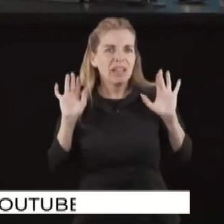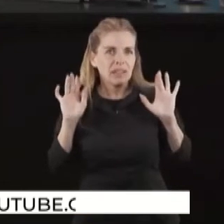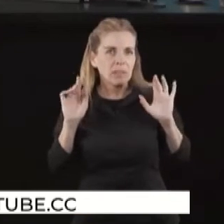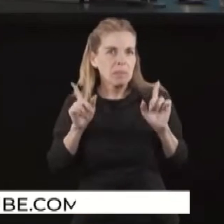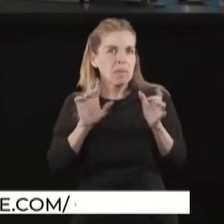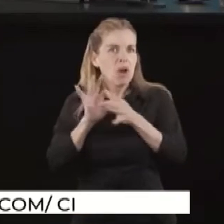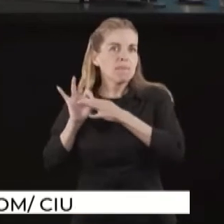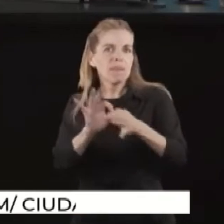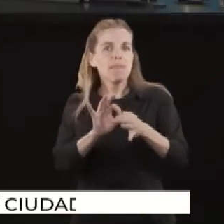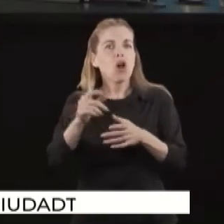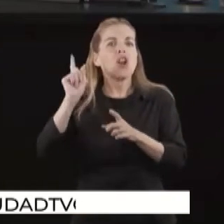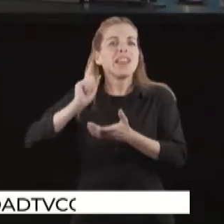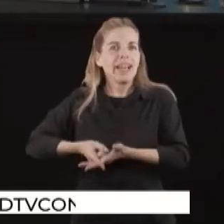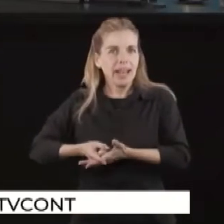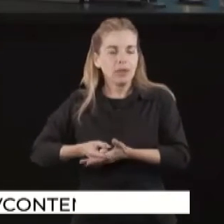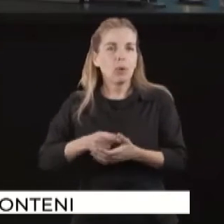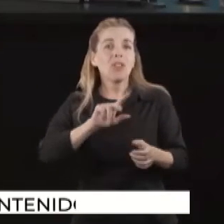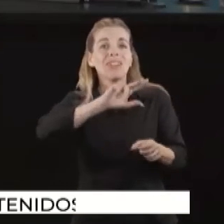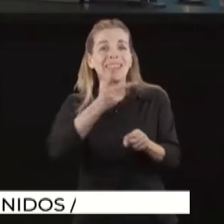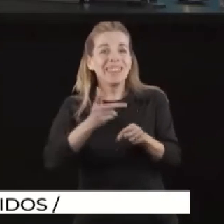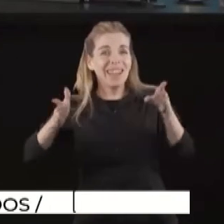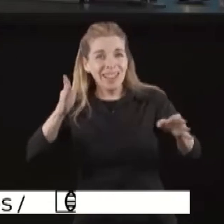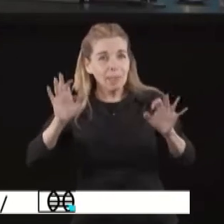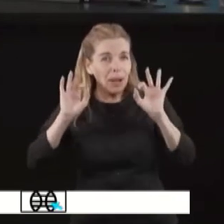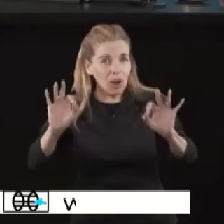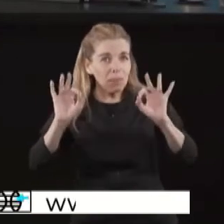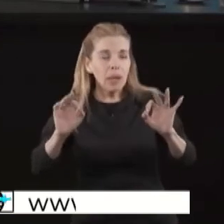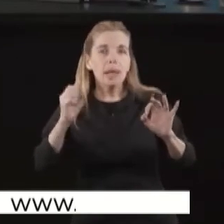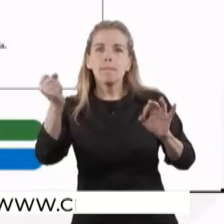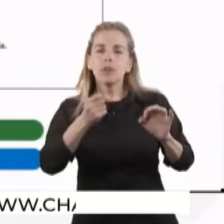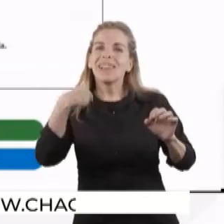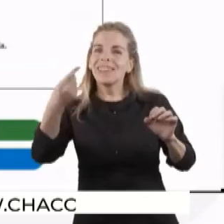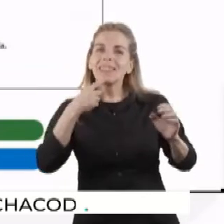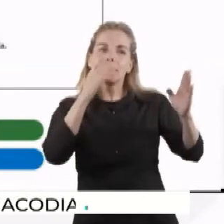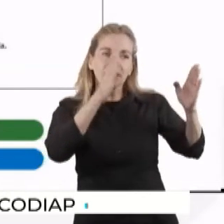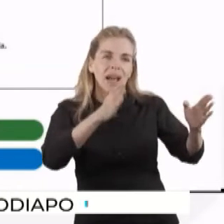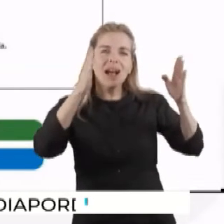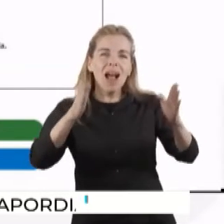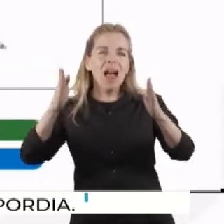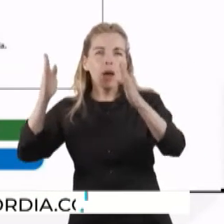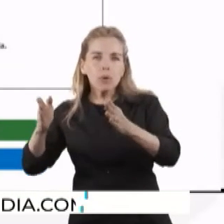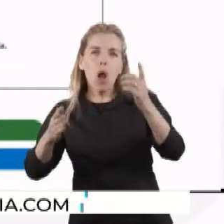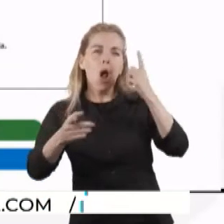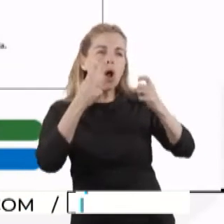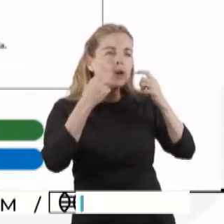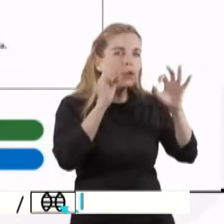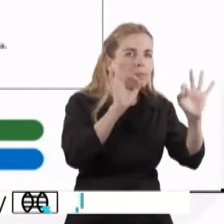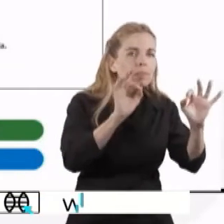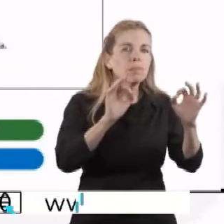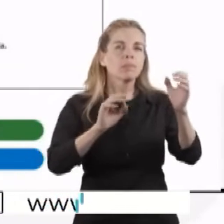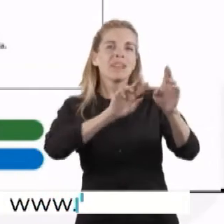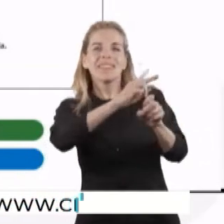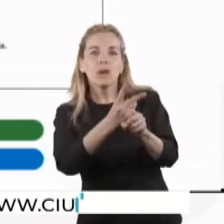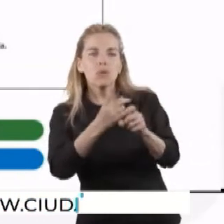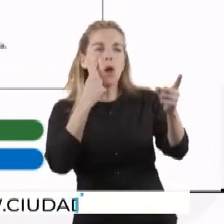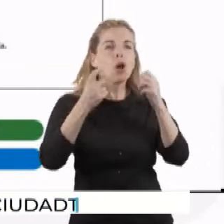Cuando termine el tercer paso, y es muy importante que controlen a medida que van pasando cada paso, porque una vez que lo terminen, en